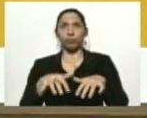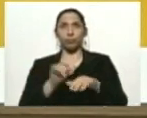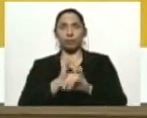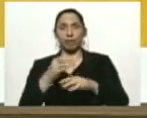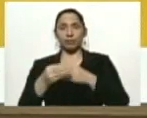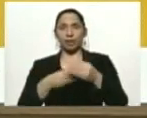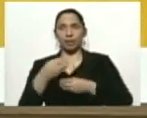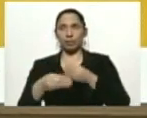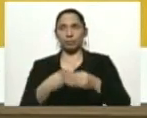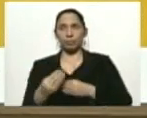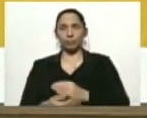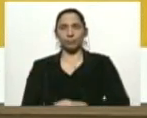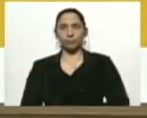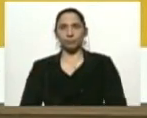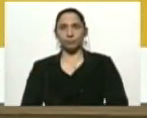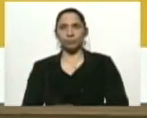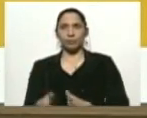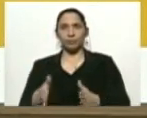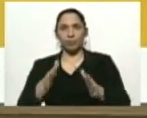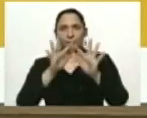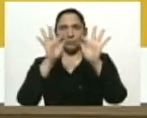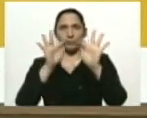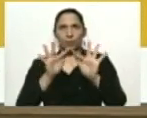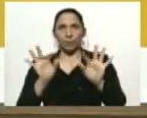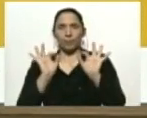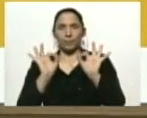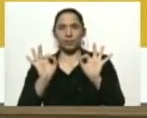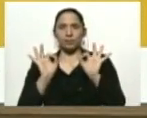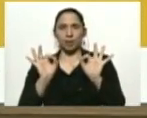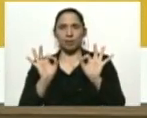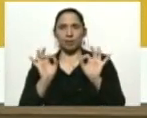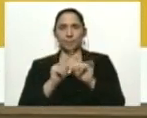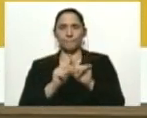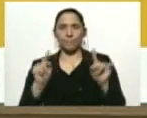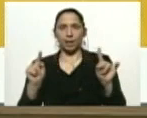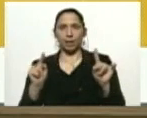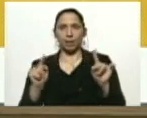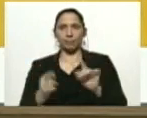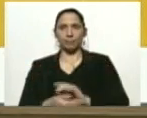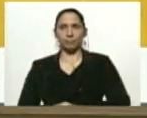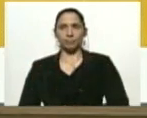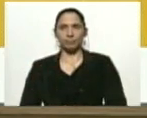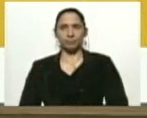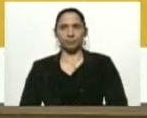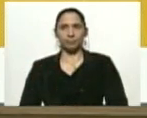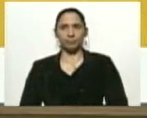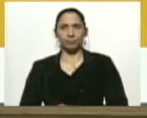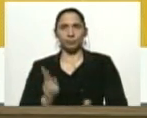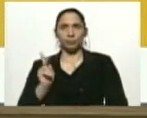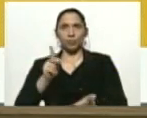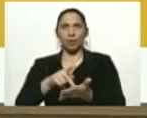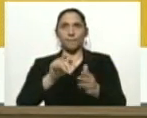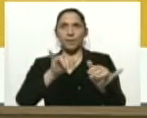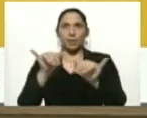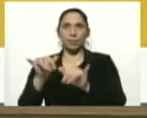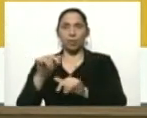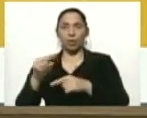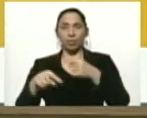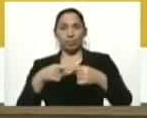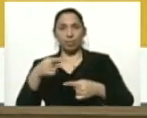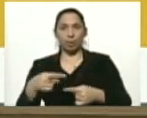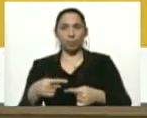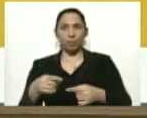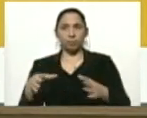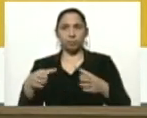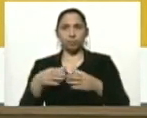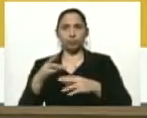establecido vías y mecanismos especiales para acudir a los mismos. Luego tenemos el